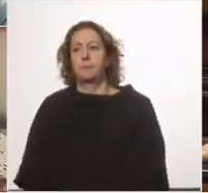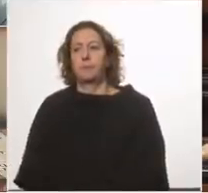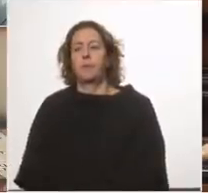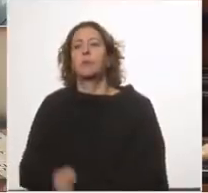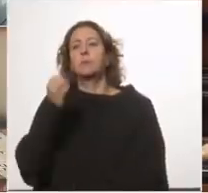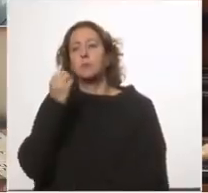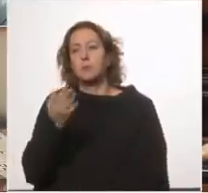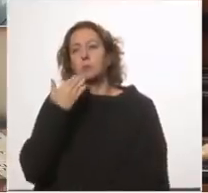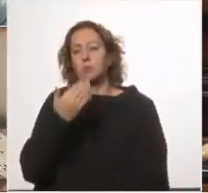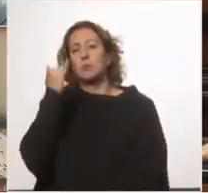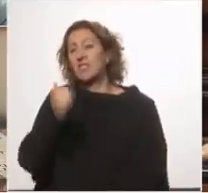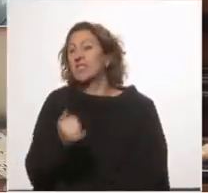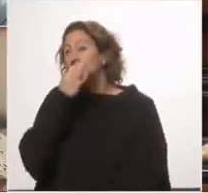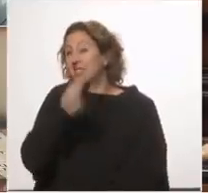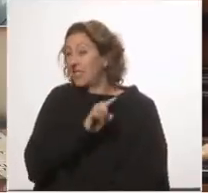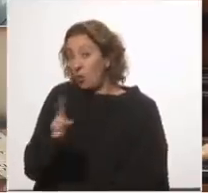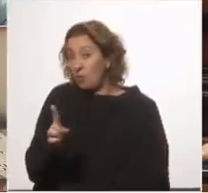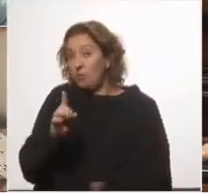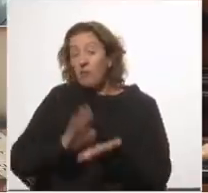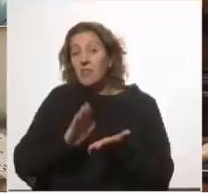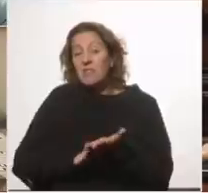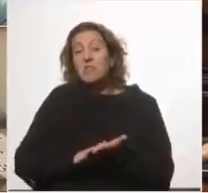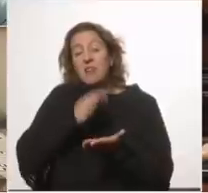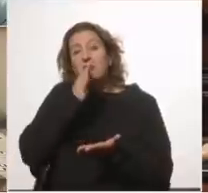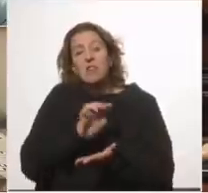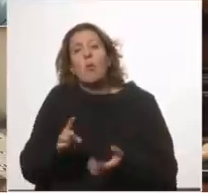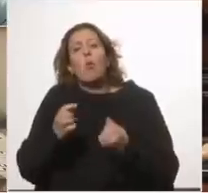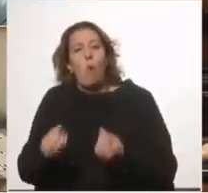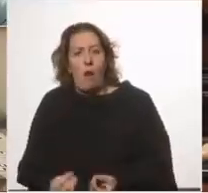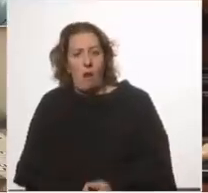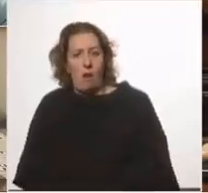por eso preguntamos en caso negativo ¿cuál es la evidencia que permite concluir esto?